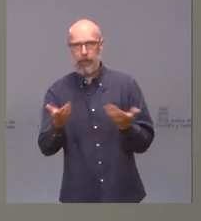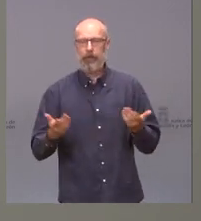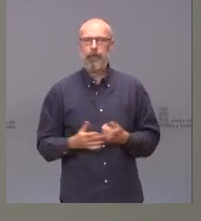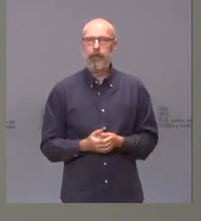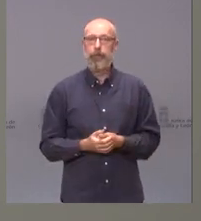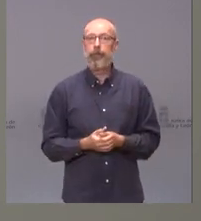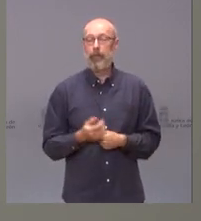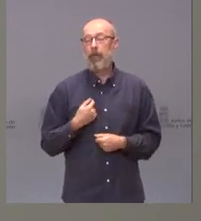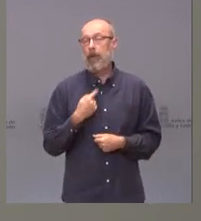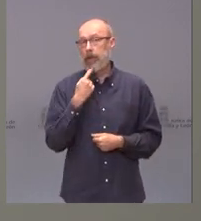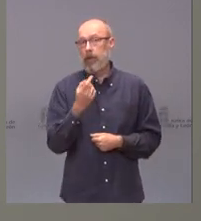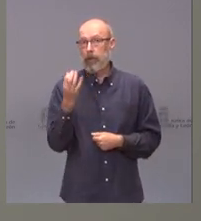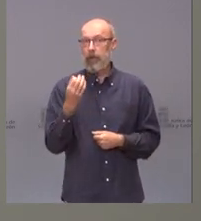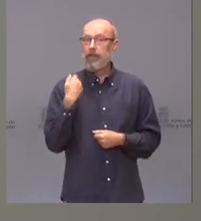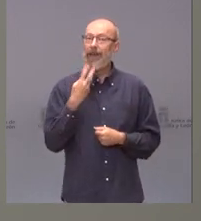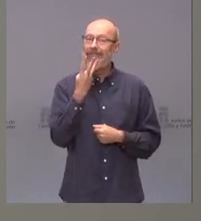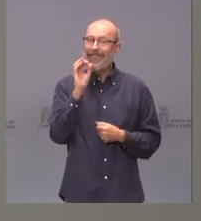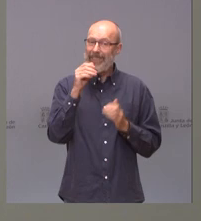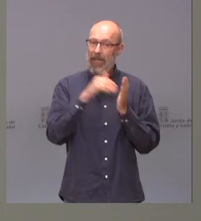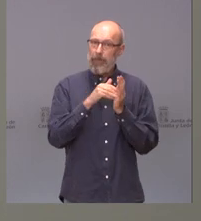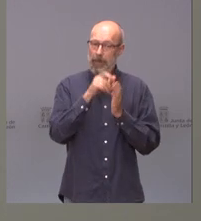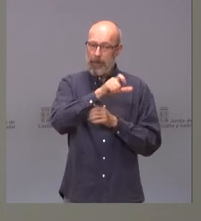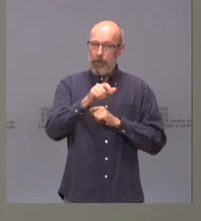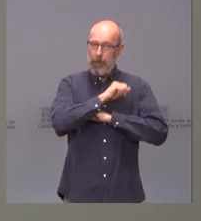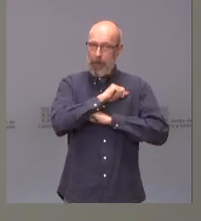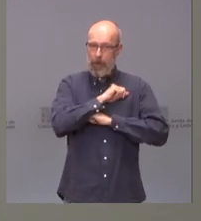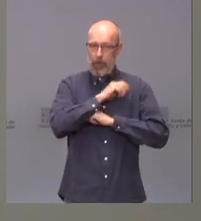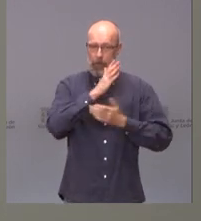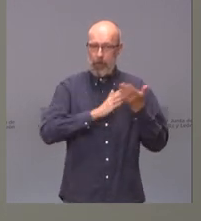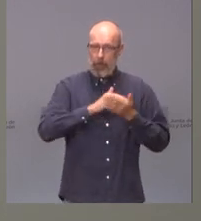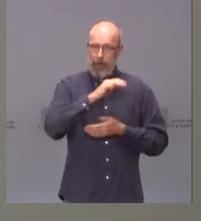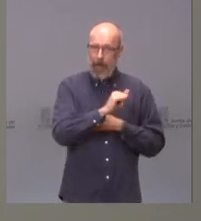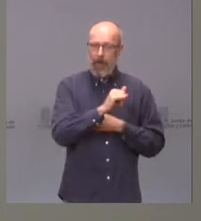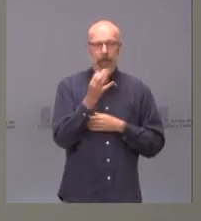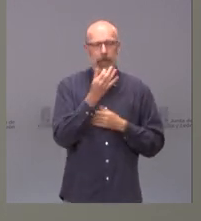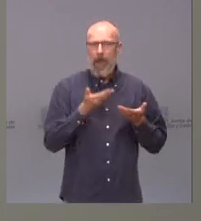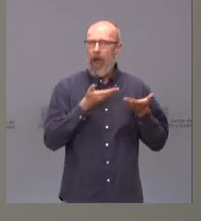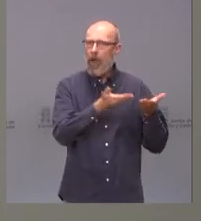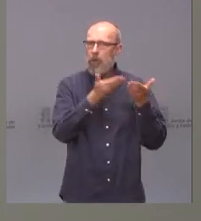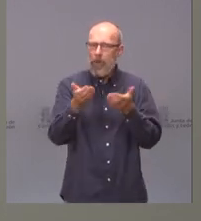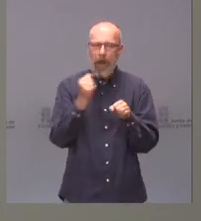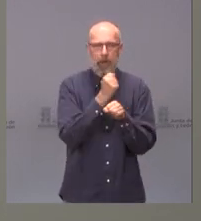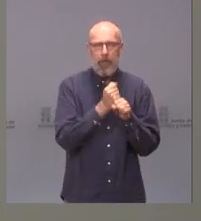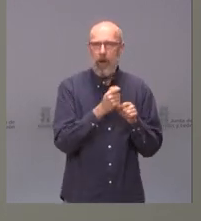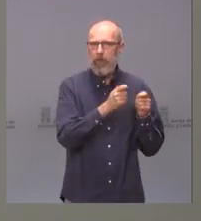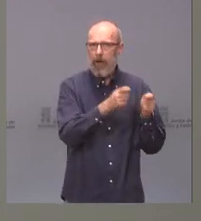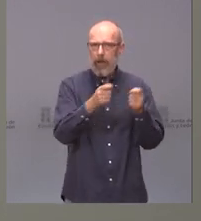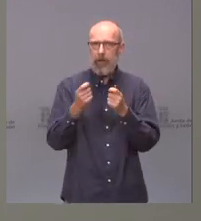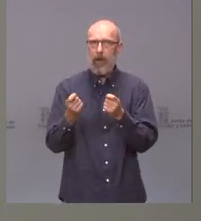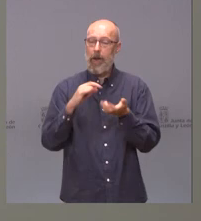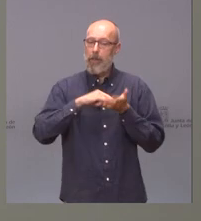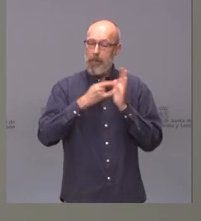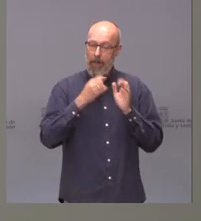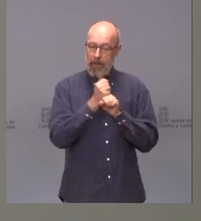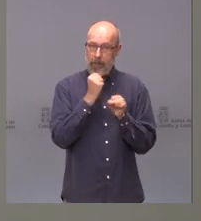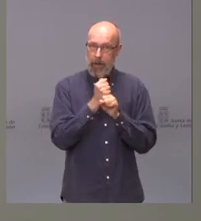Les recuerdo eso. Hay 30.000 desempleados en nuestra comunidad y tenemos que ayudarles a encontrar empleo. El plan de empleo y la estrategia de empleo